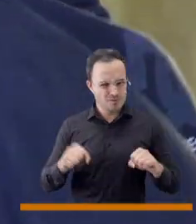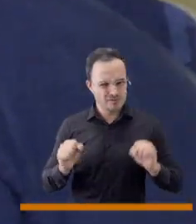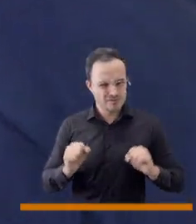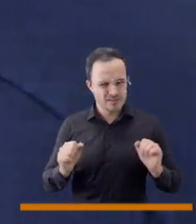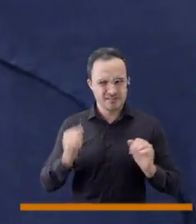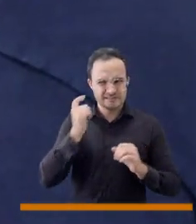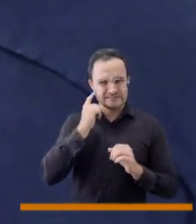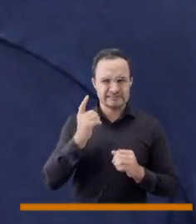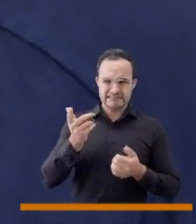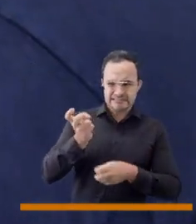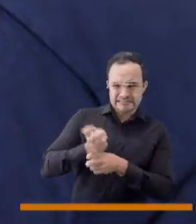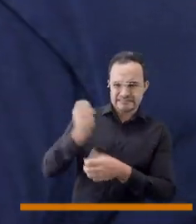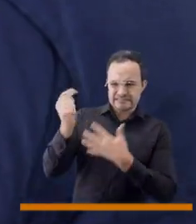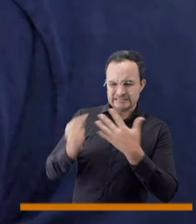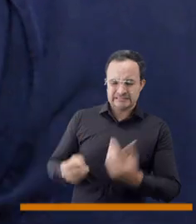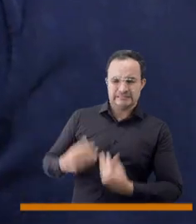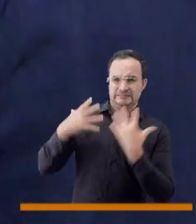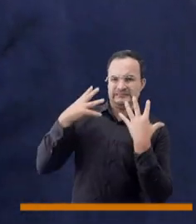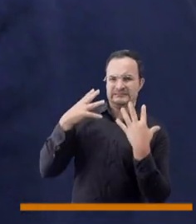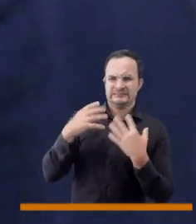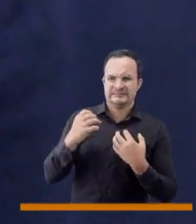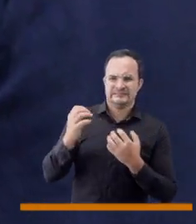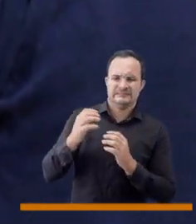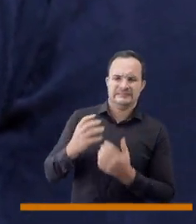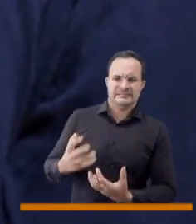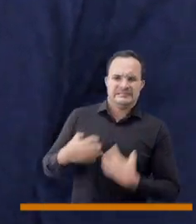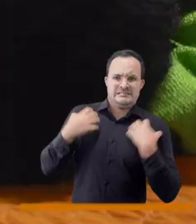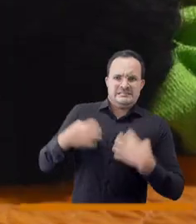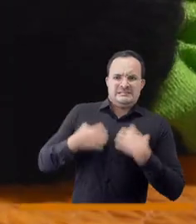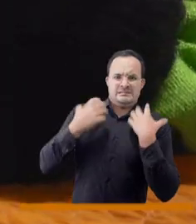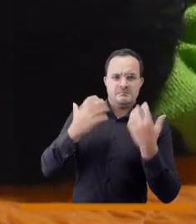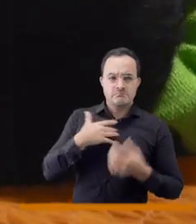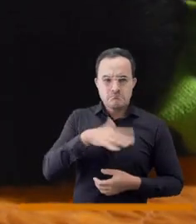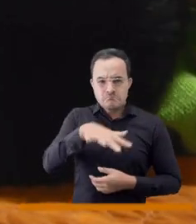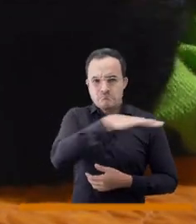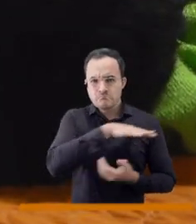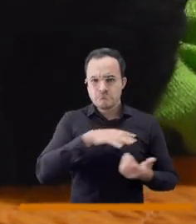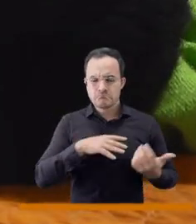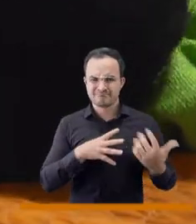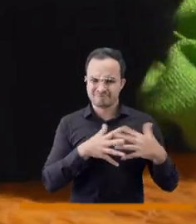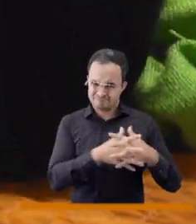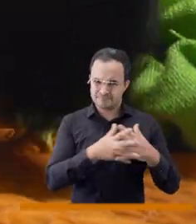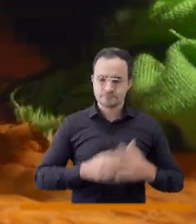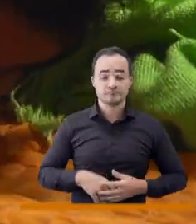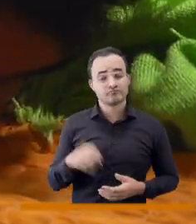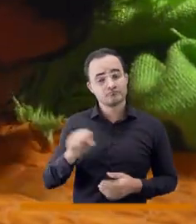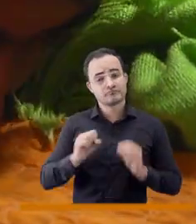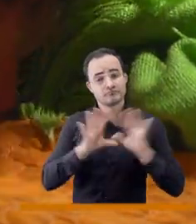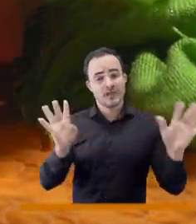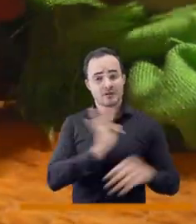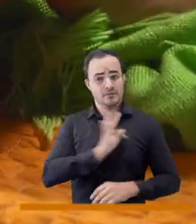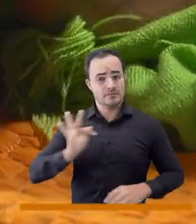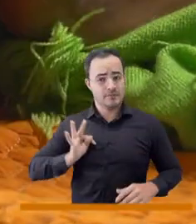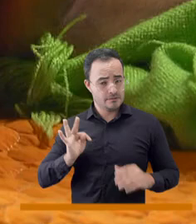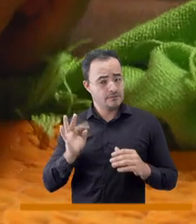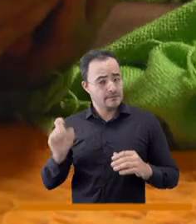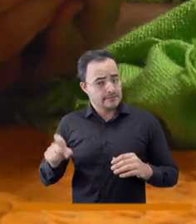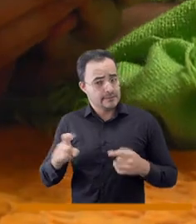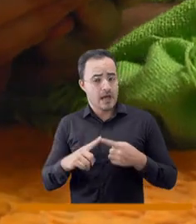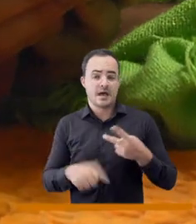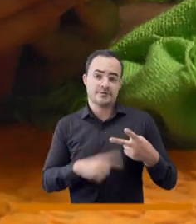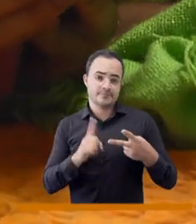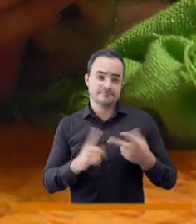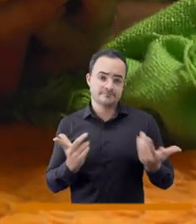vida, reconectarse con esa realidad, con la sociedad, incorporarse con una esquizofrenia